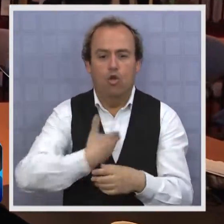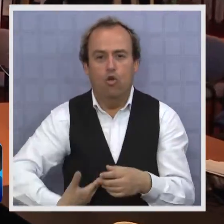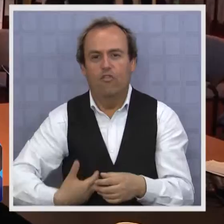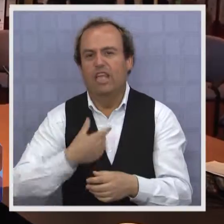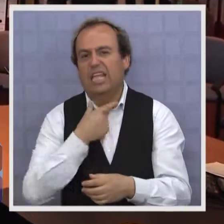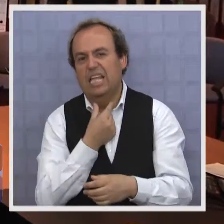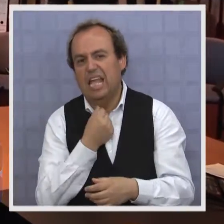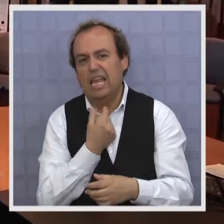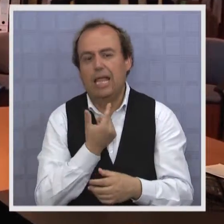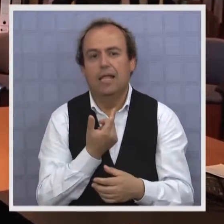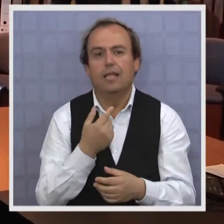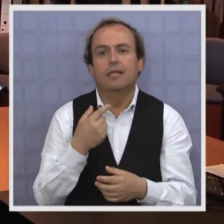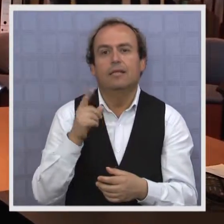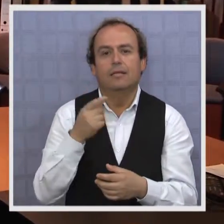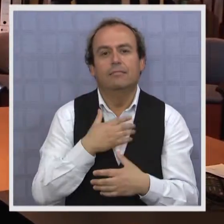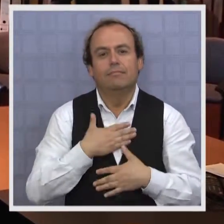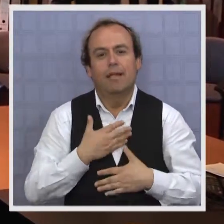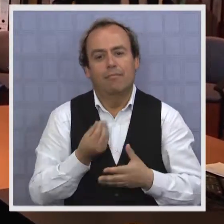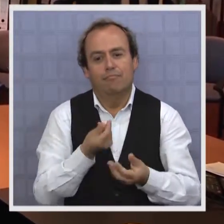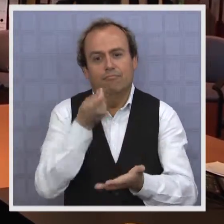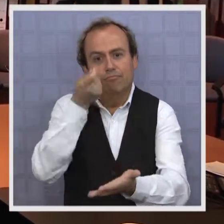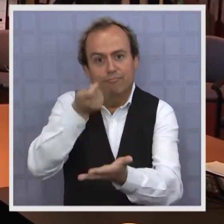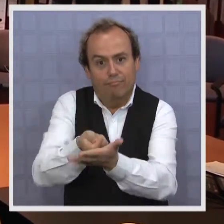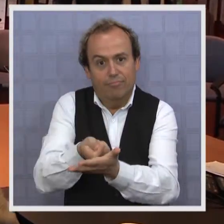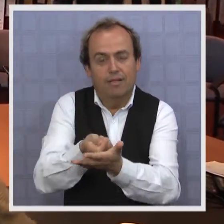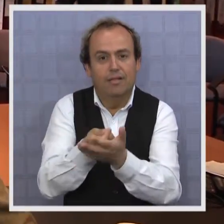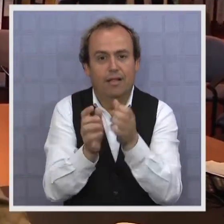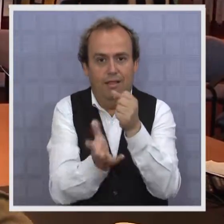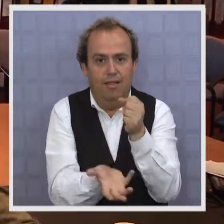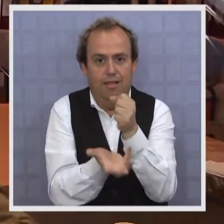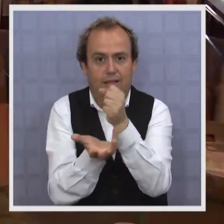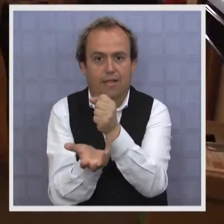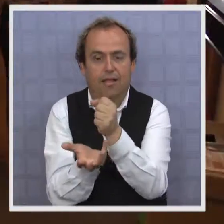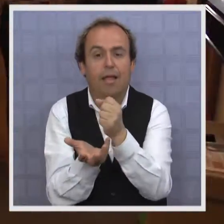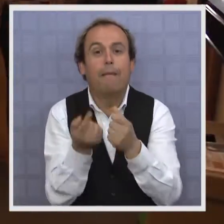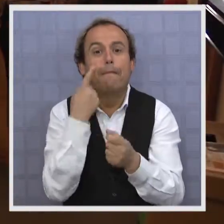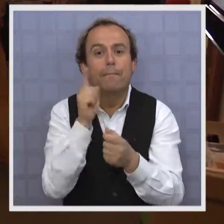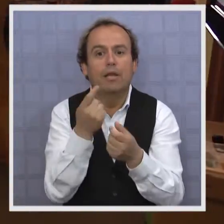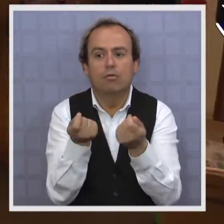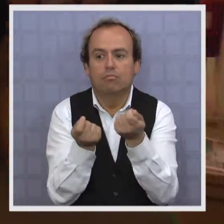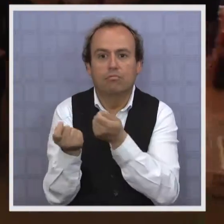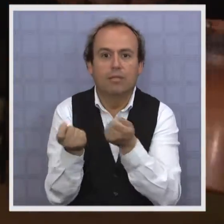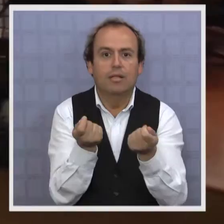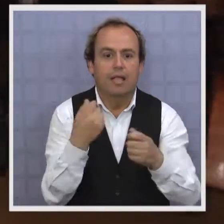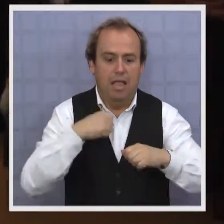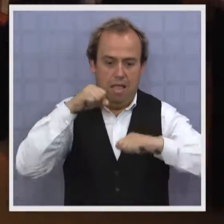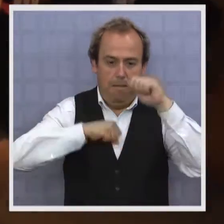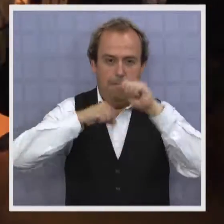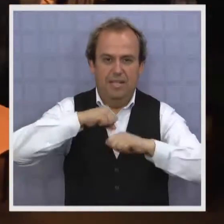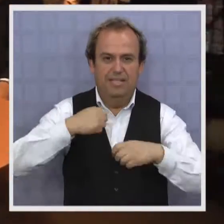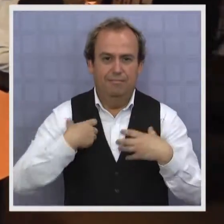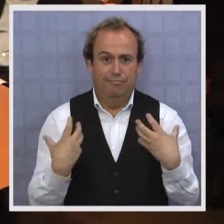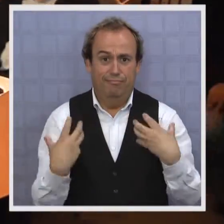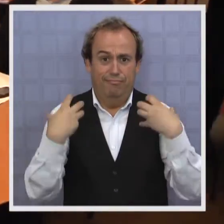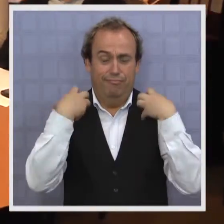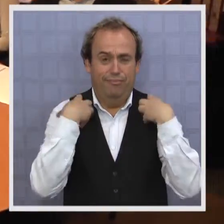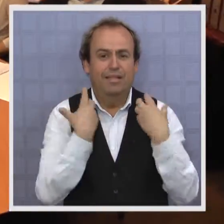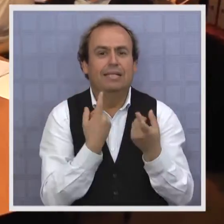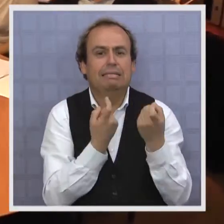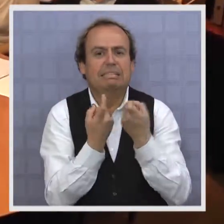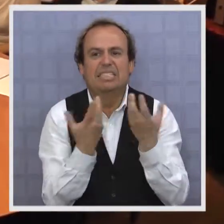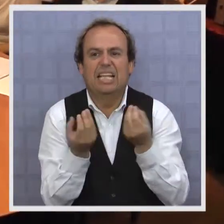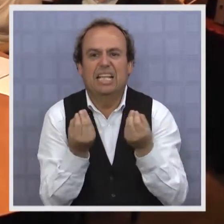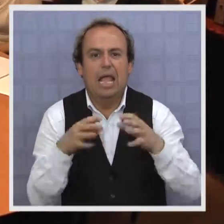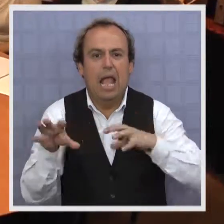quiere, ¿cierto? Y las ganas que tiene de poner dinero, y por otro lado, el dinero que nosotros, los empresarios que estamos a cargo de estas